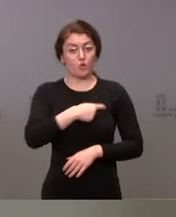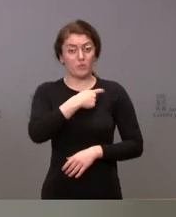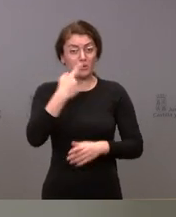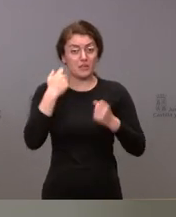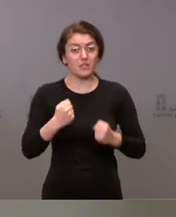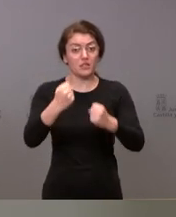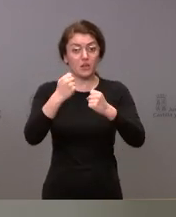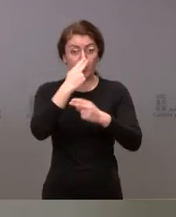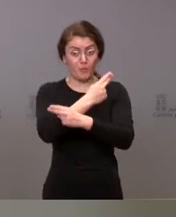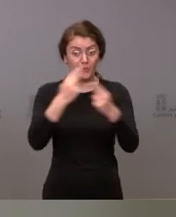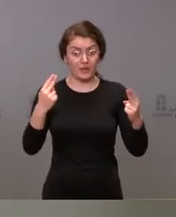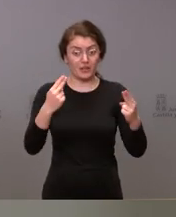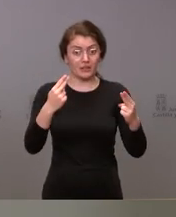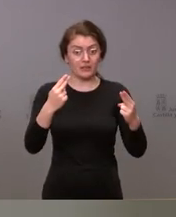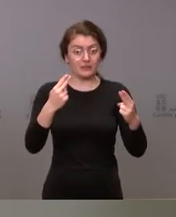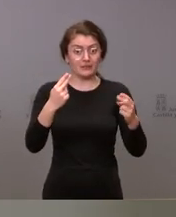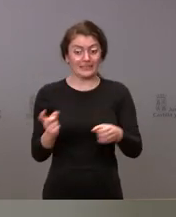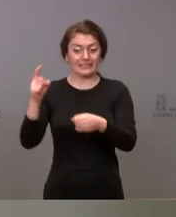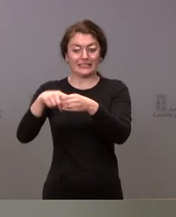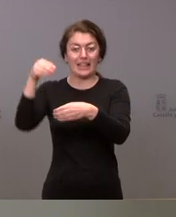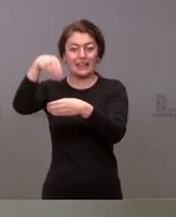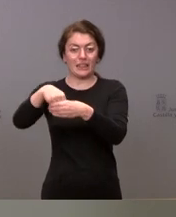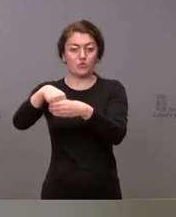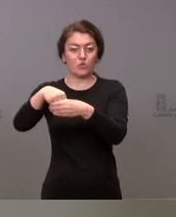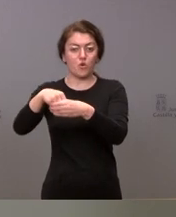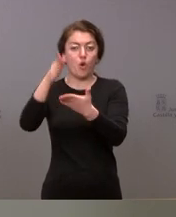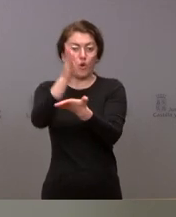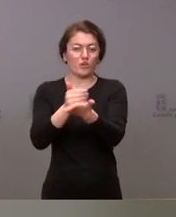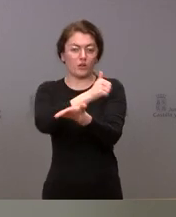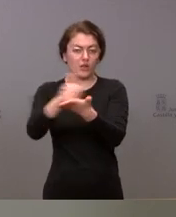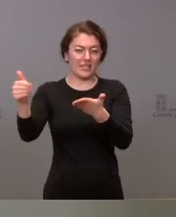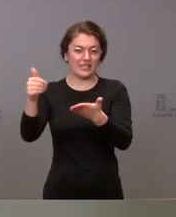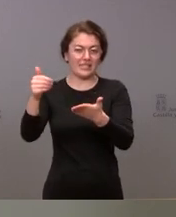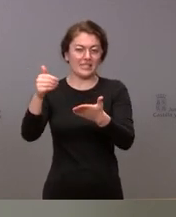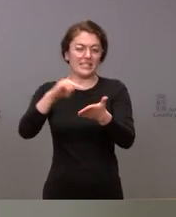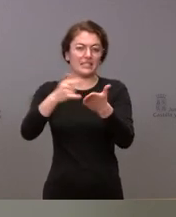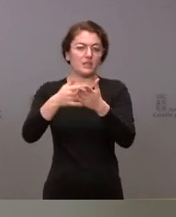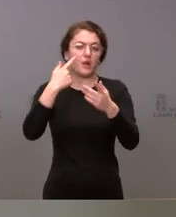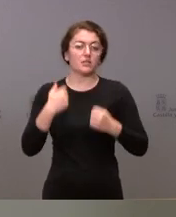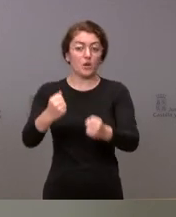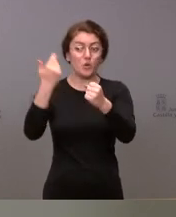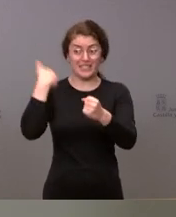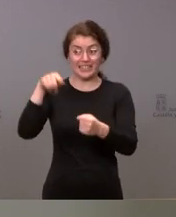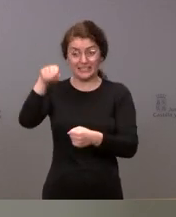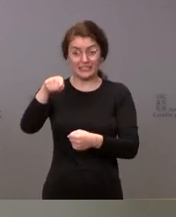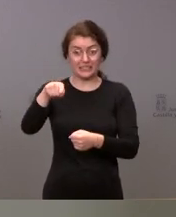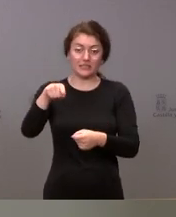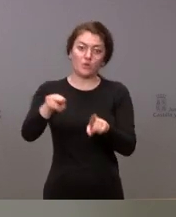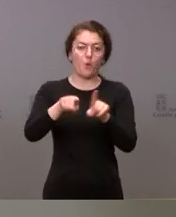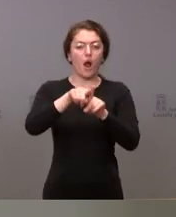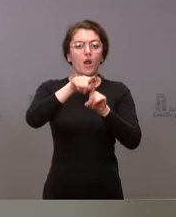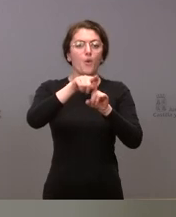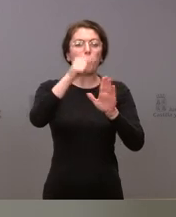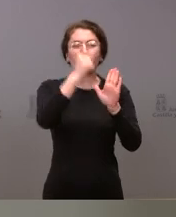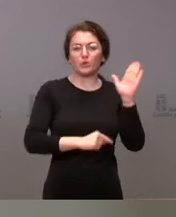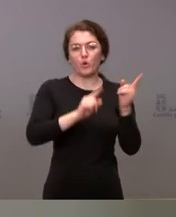Pública dependiente del Consejo Interterritorial del Sistema Nacional de Salud ha variado el protocolo para